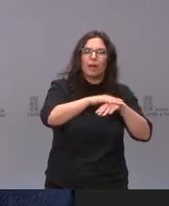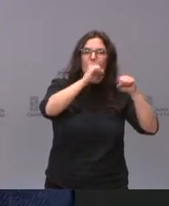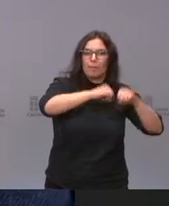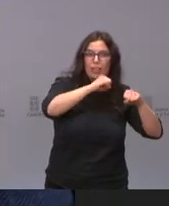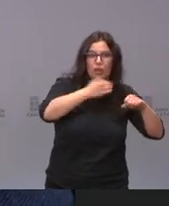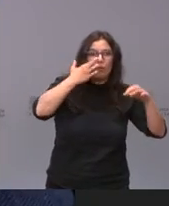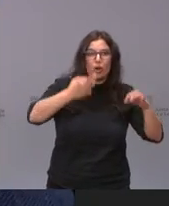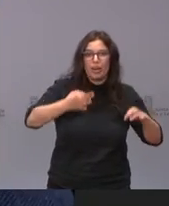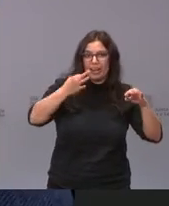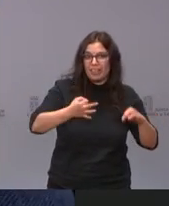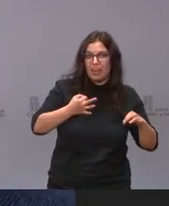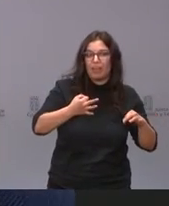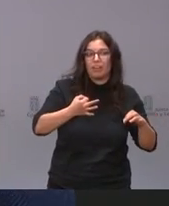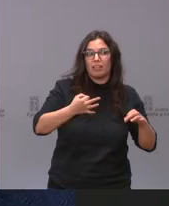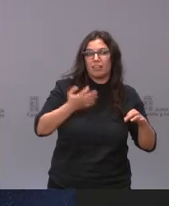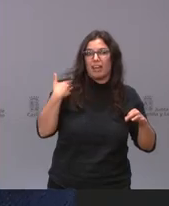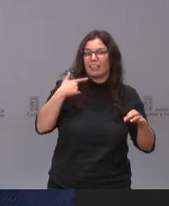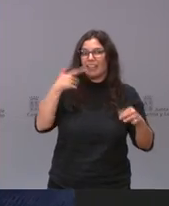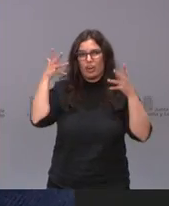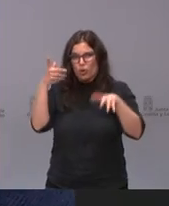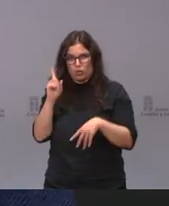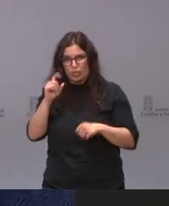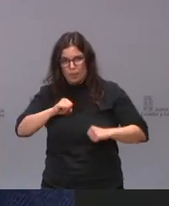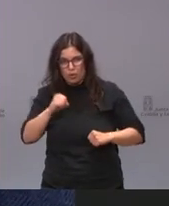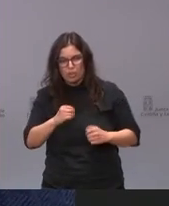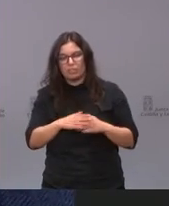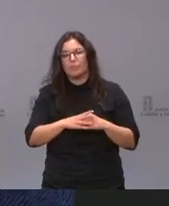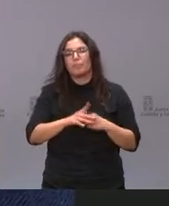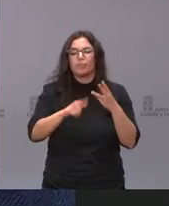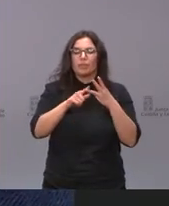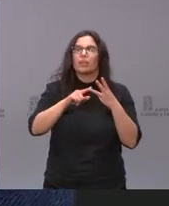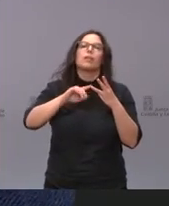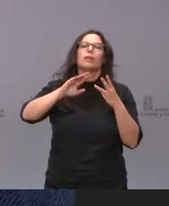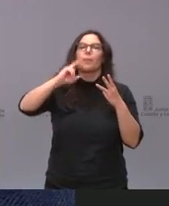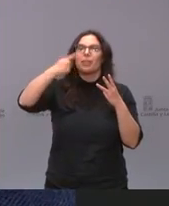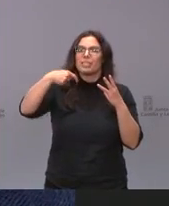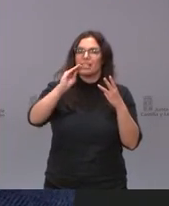las vacunas y por último para el vicepresidente si no cree que que